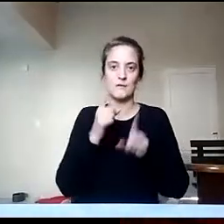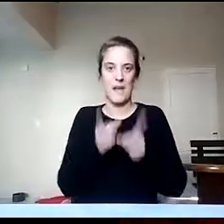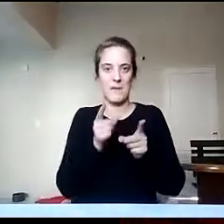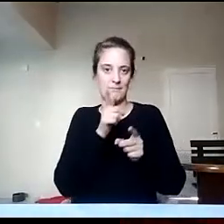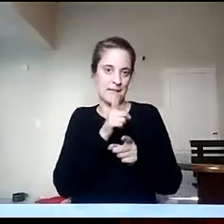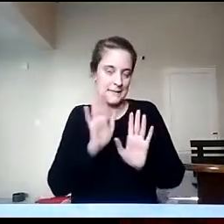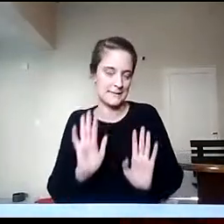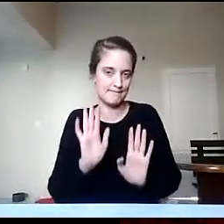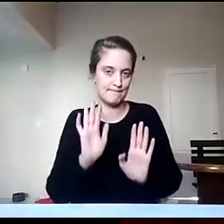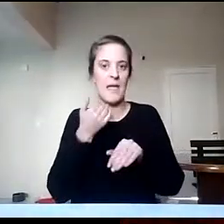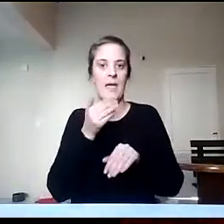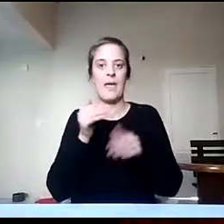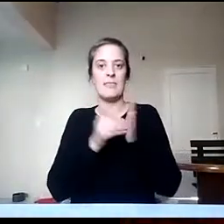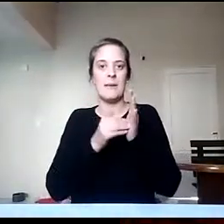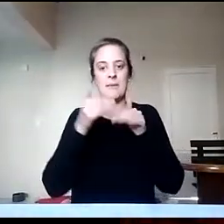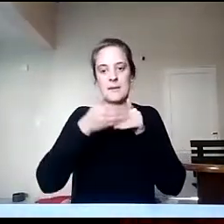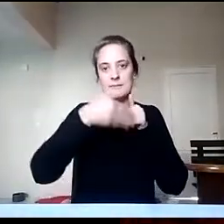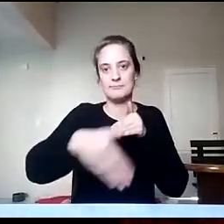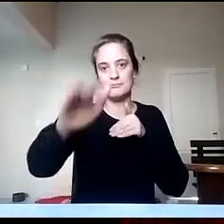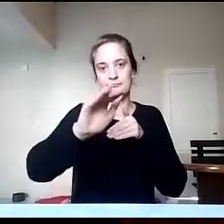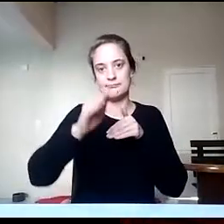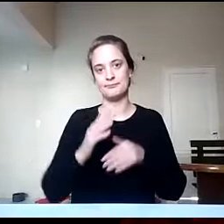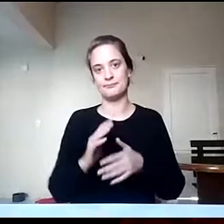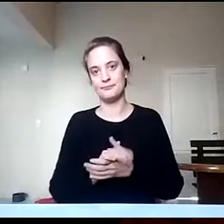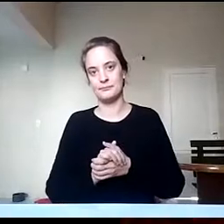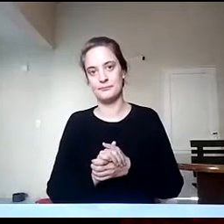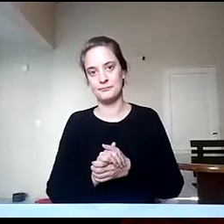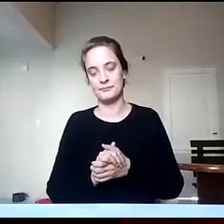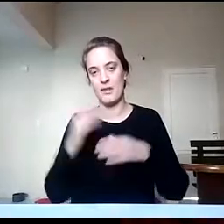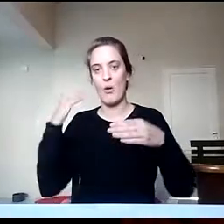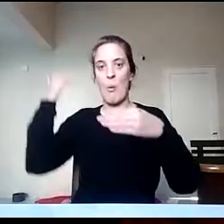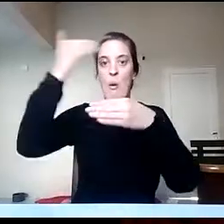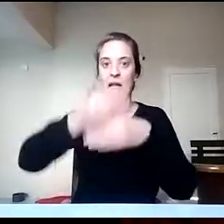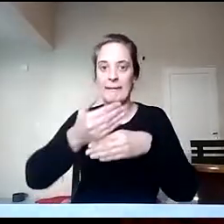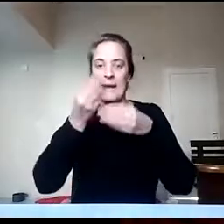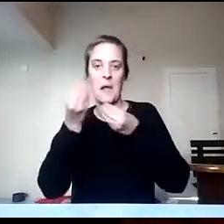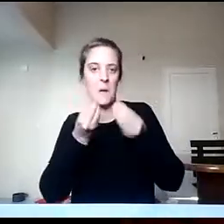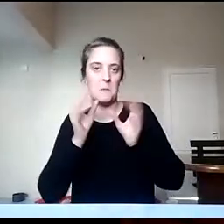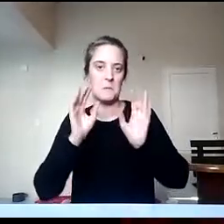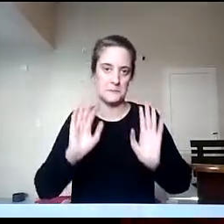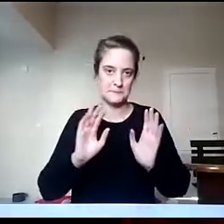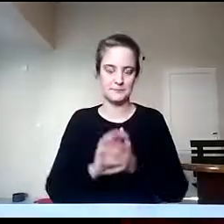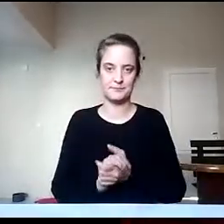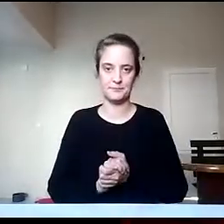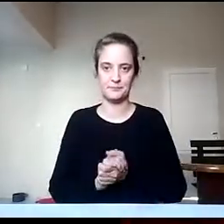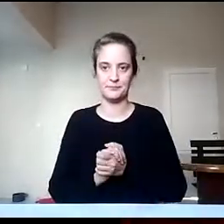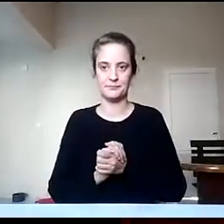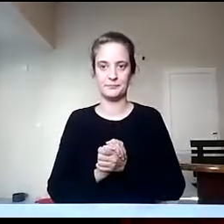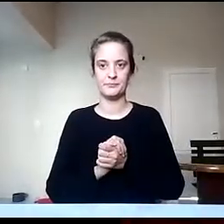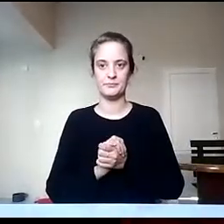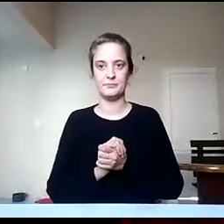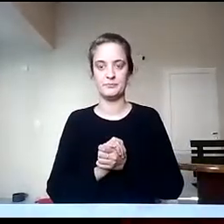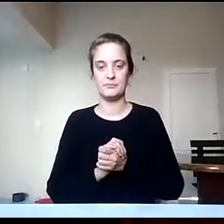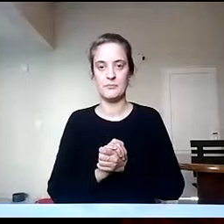dinámica del contexto en el que estamos y en función de eso va a desarrollarse el curso de ingreso. Bien, y también